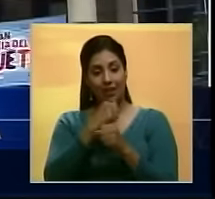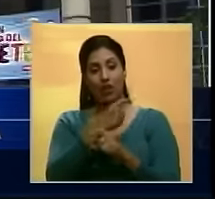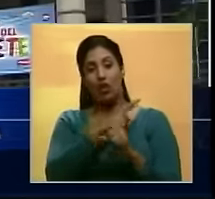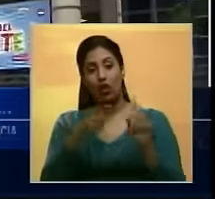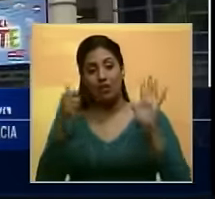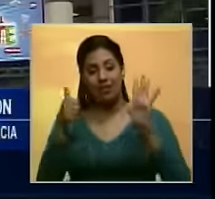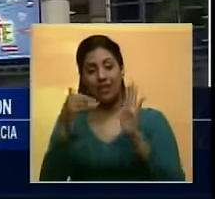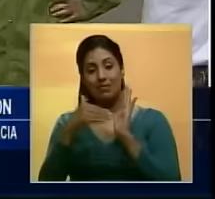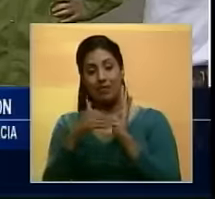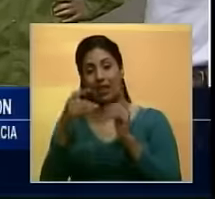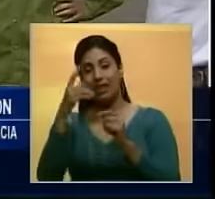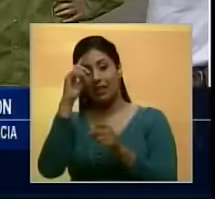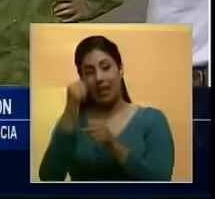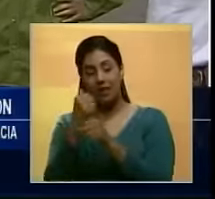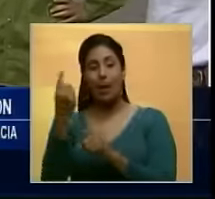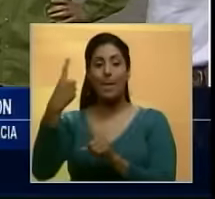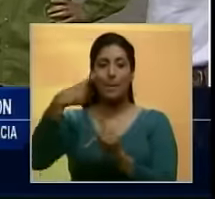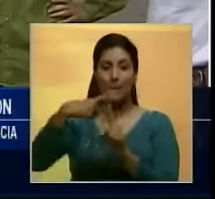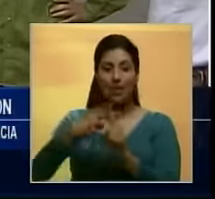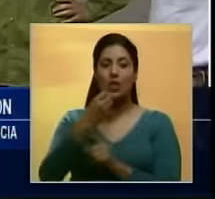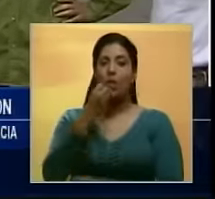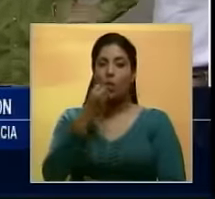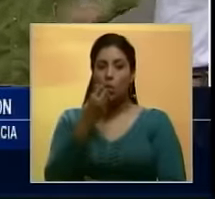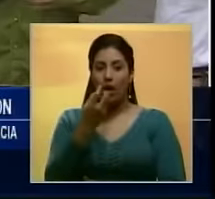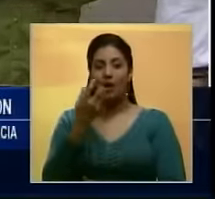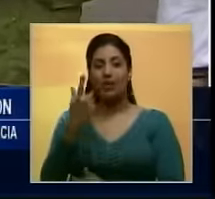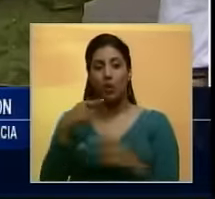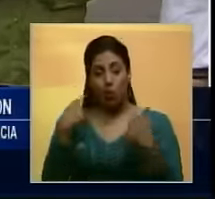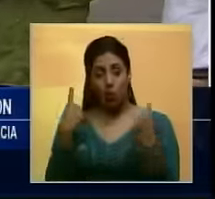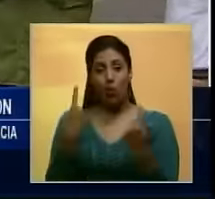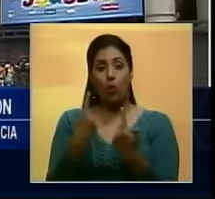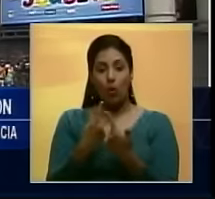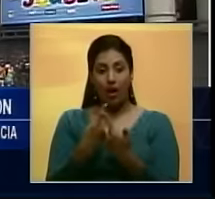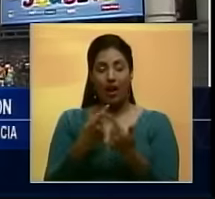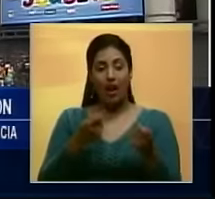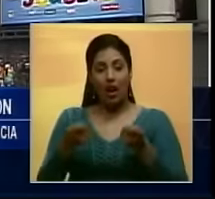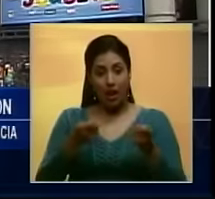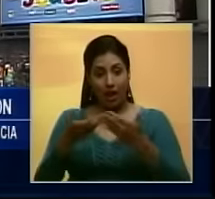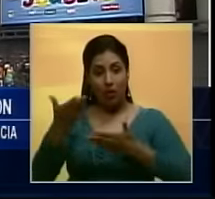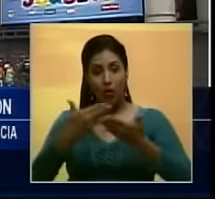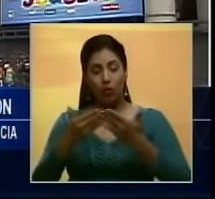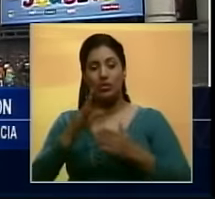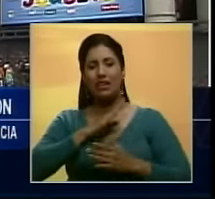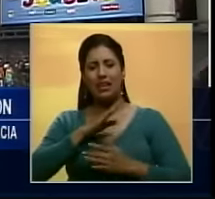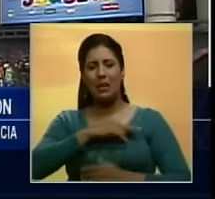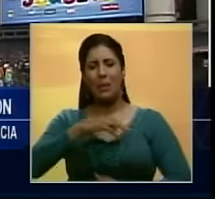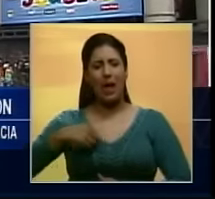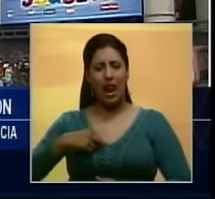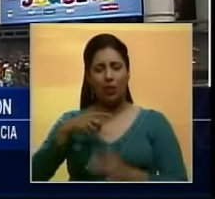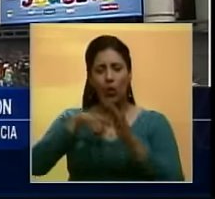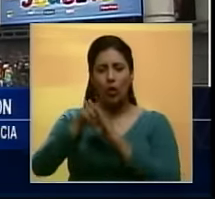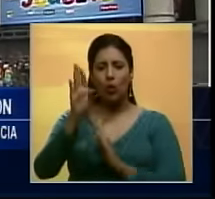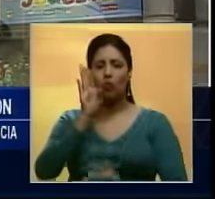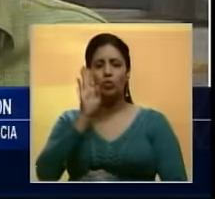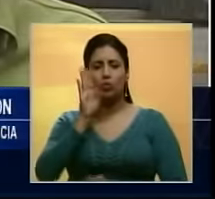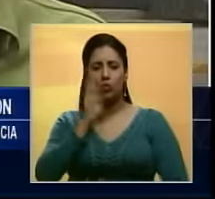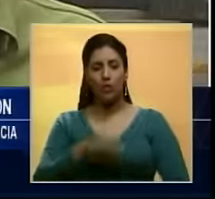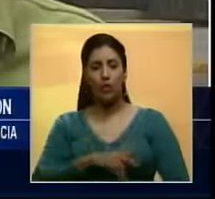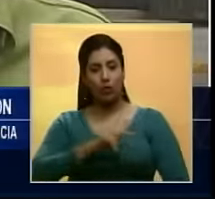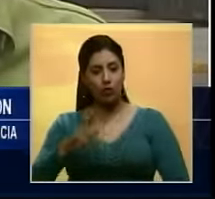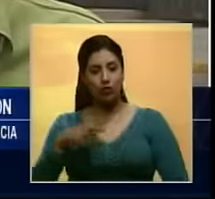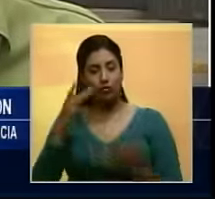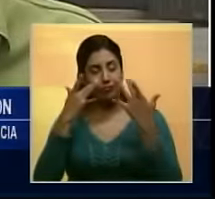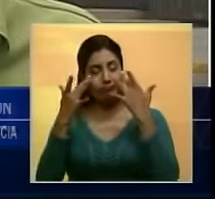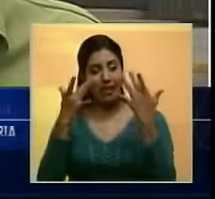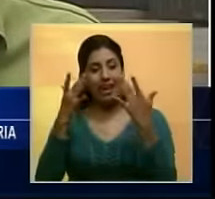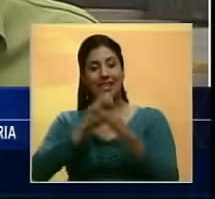6.000 empleos indirectos. Además señalan que el establecimiento ha creado un foco de inseguridad en el municipio. Nosotros